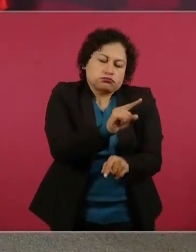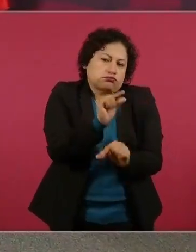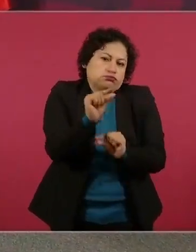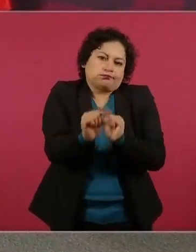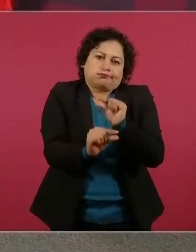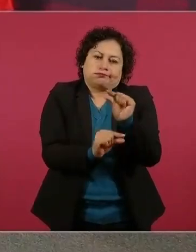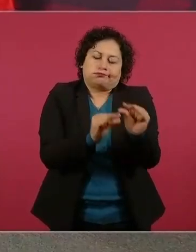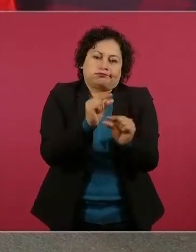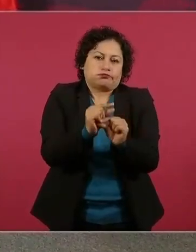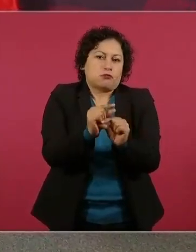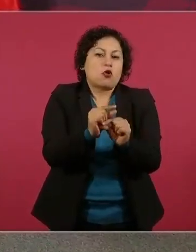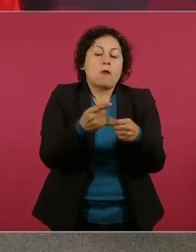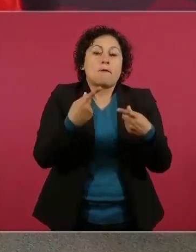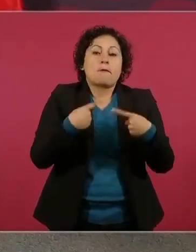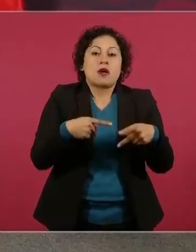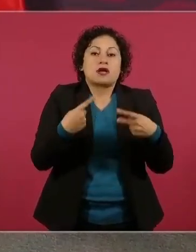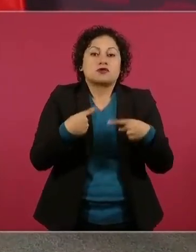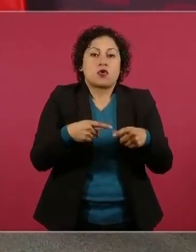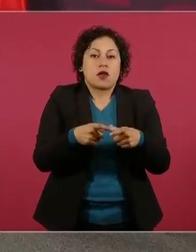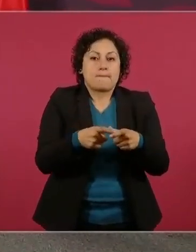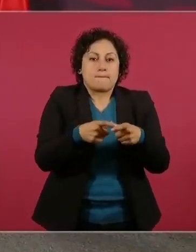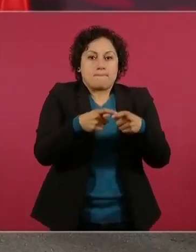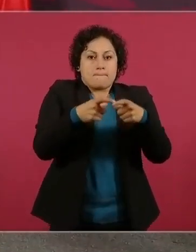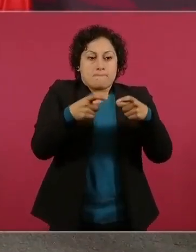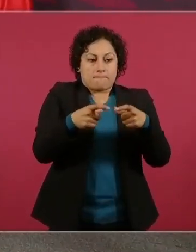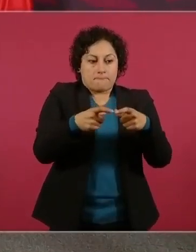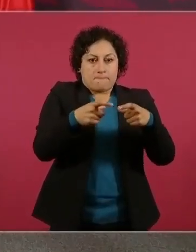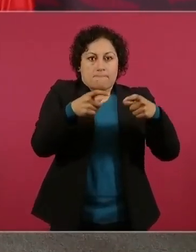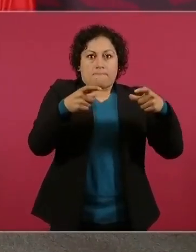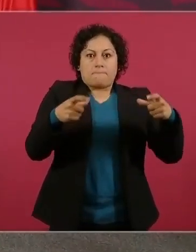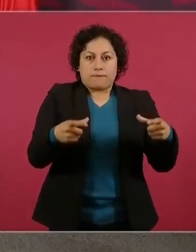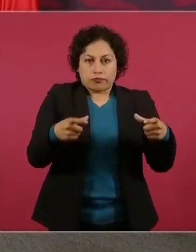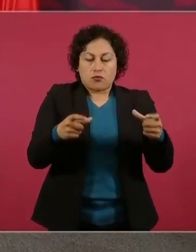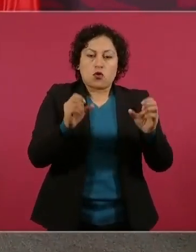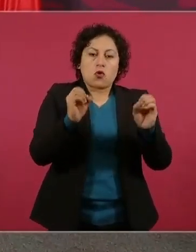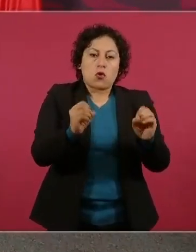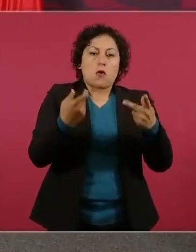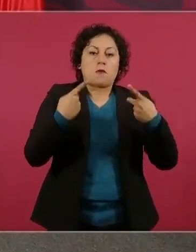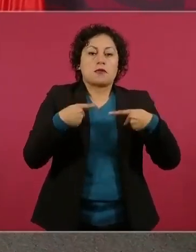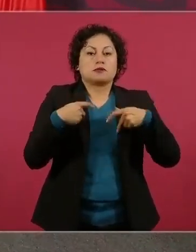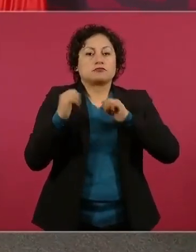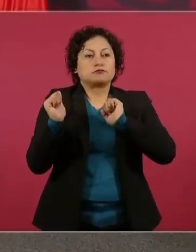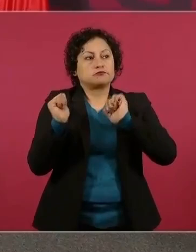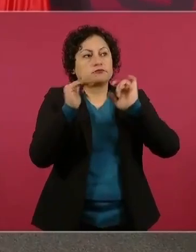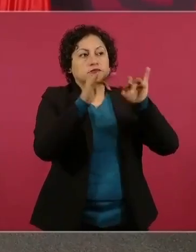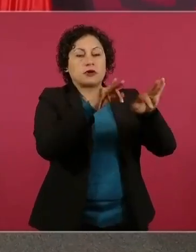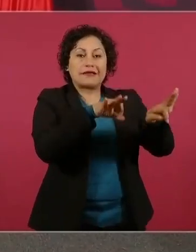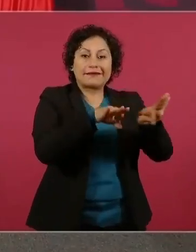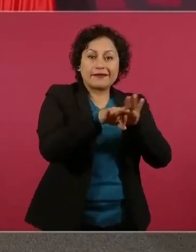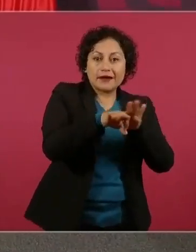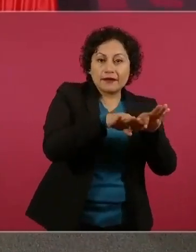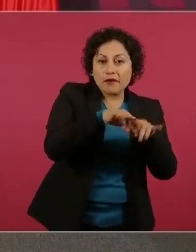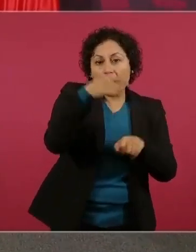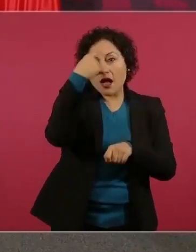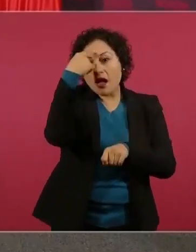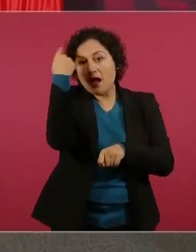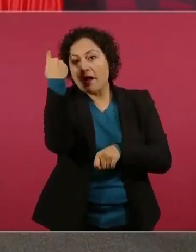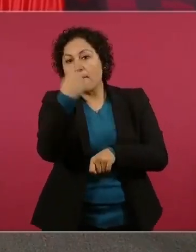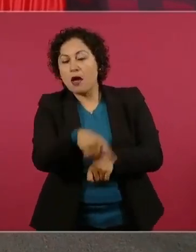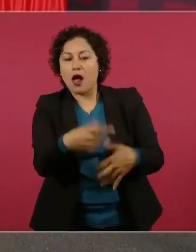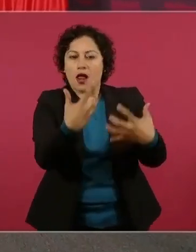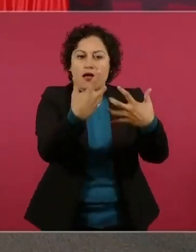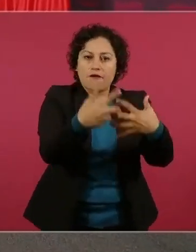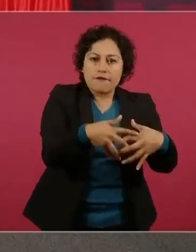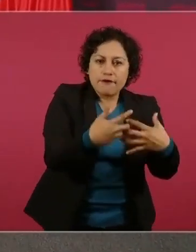mucho de trabajadores jornaleros, agrícolas y no tienen